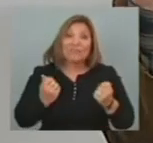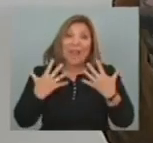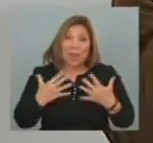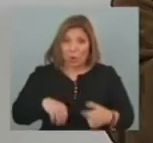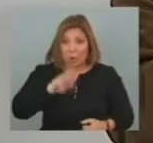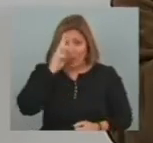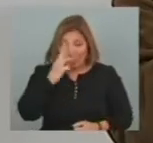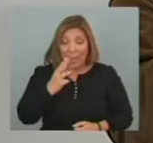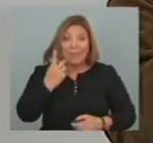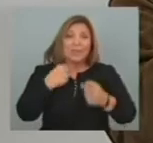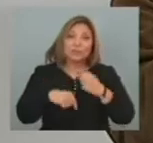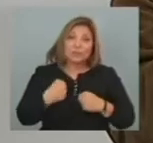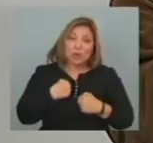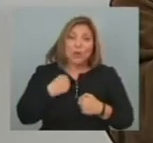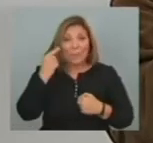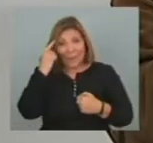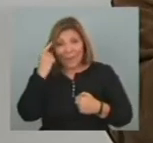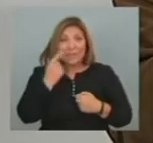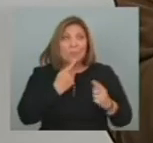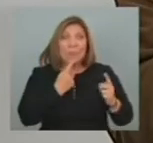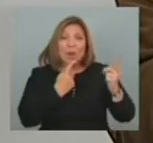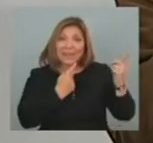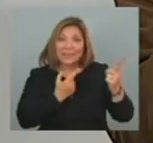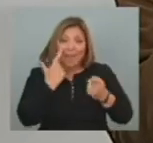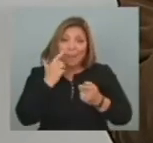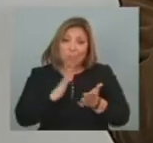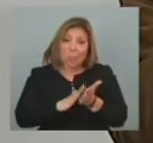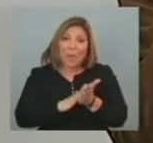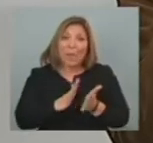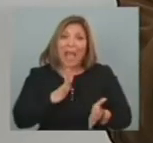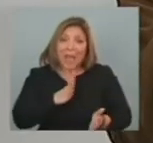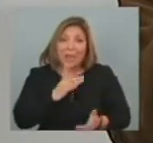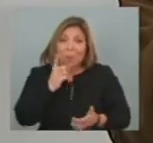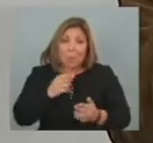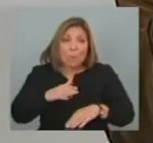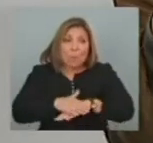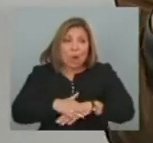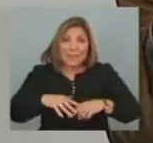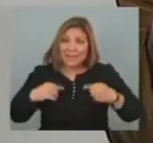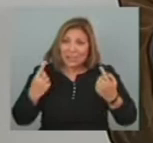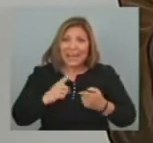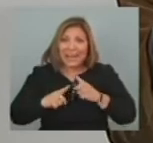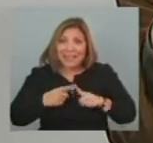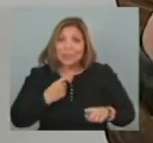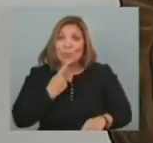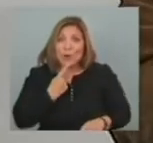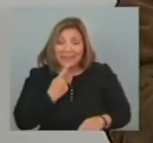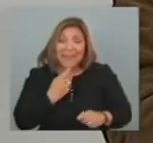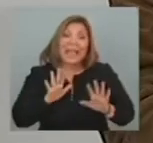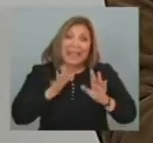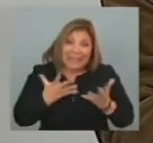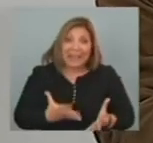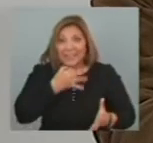me quedo Con ese tipo De señal política Que creo que demuestra Que estamos en Un momento En donde la relación Política Es buena